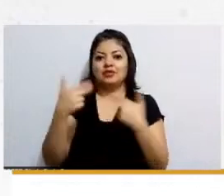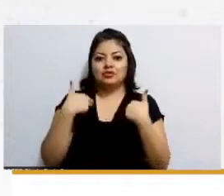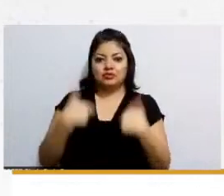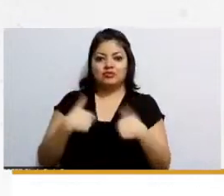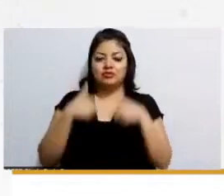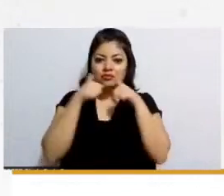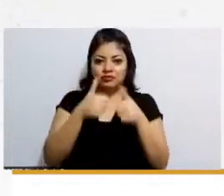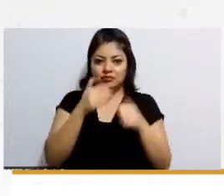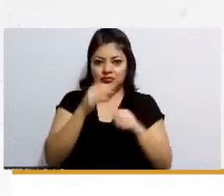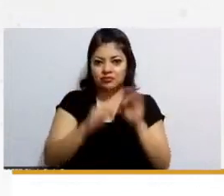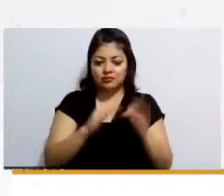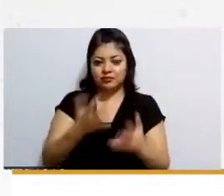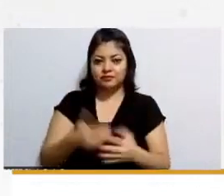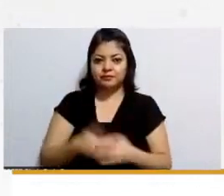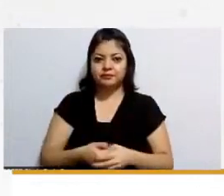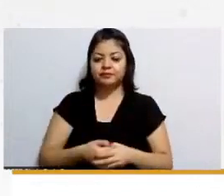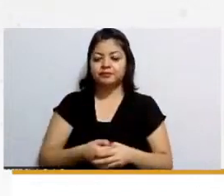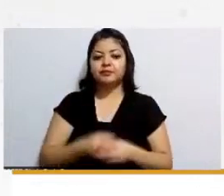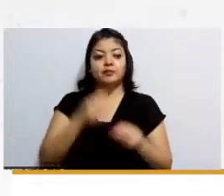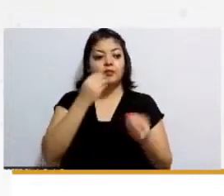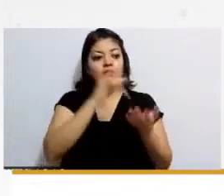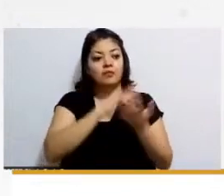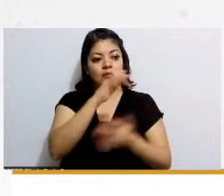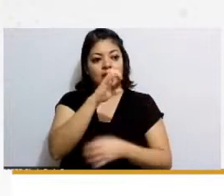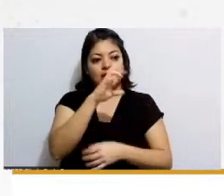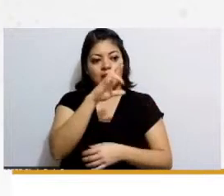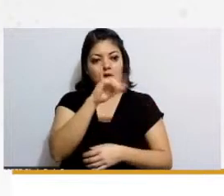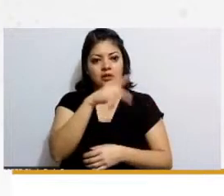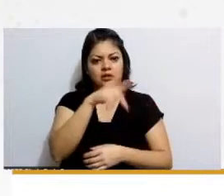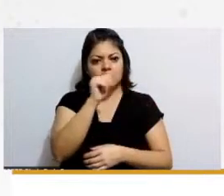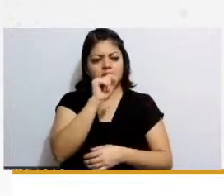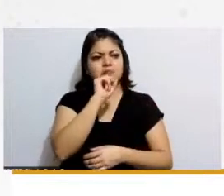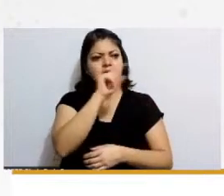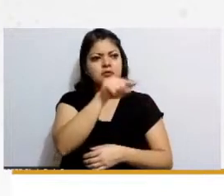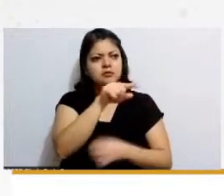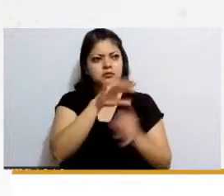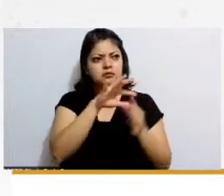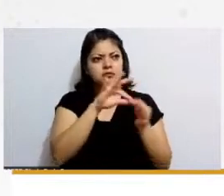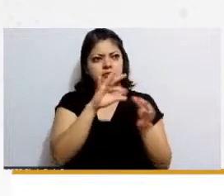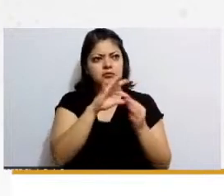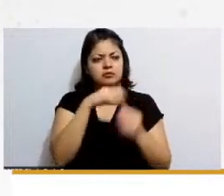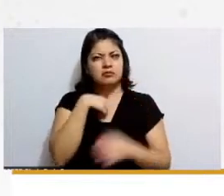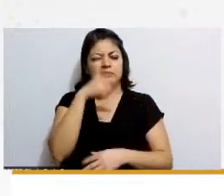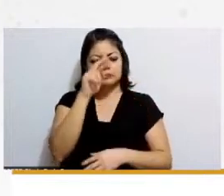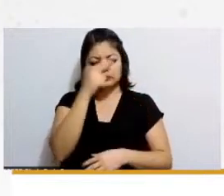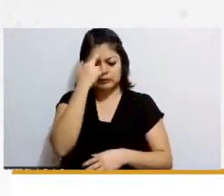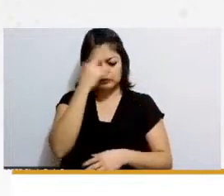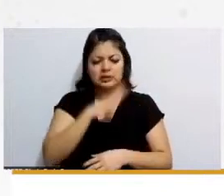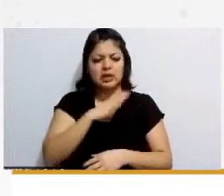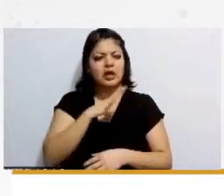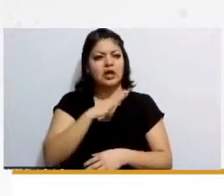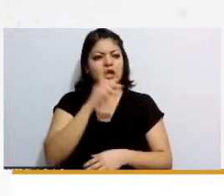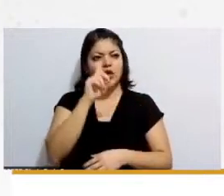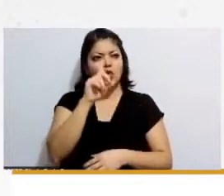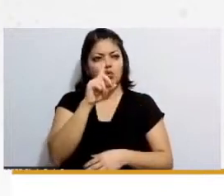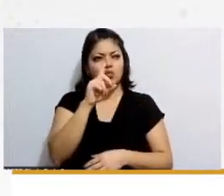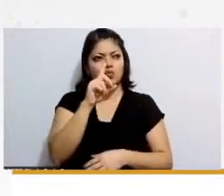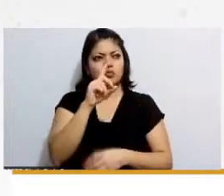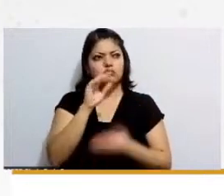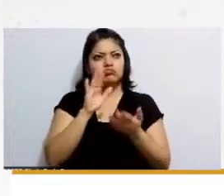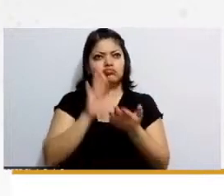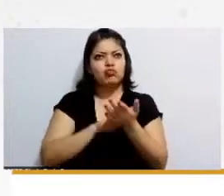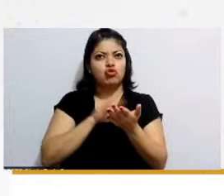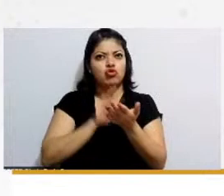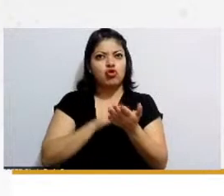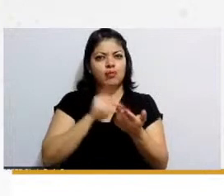Erika muchas gracias de hecho ahora que mencionas esto recuerdo que hay un documento de una